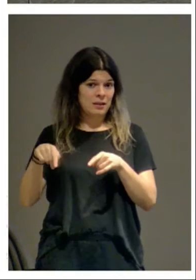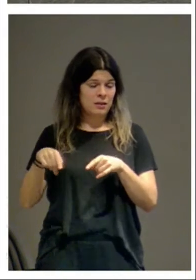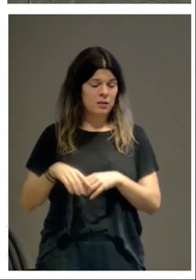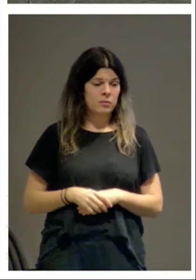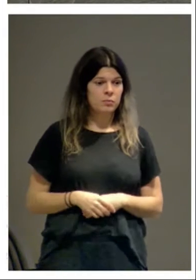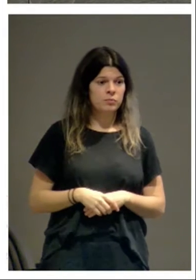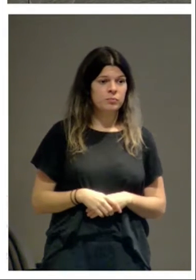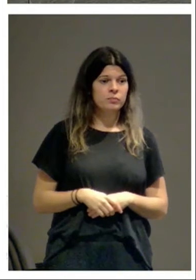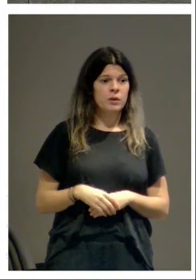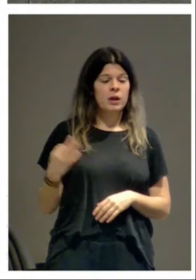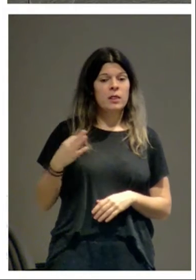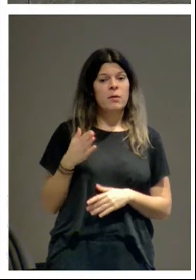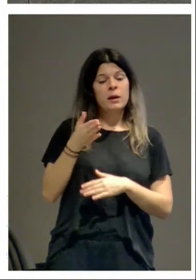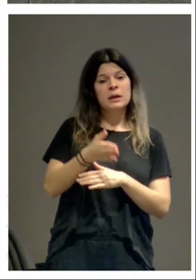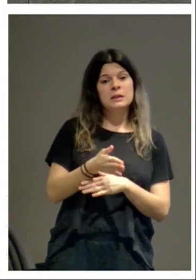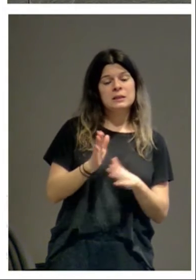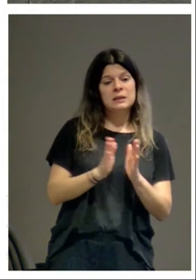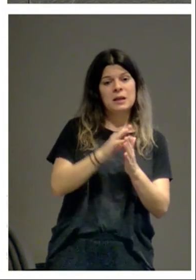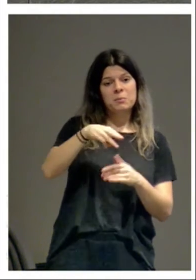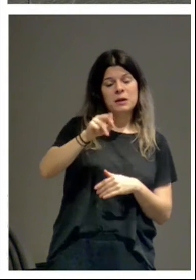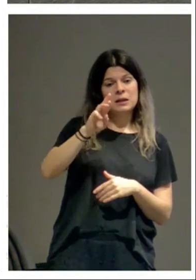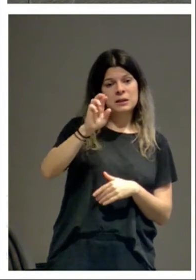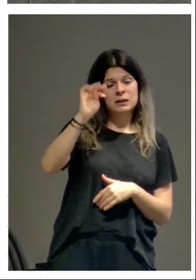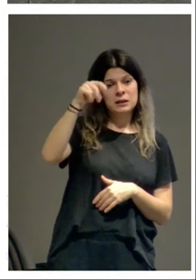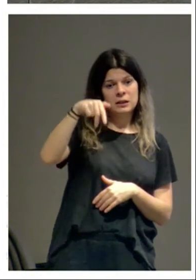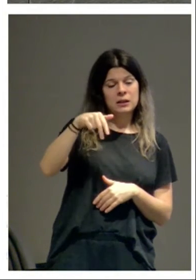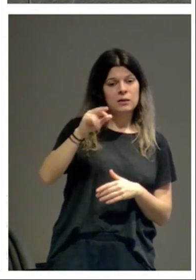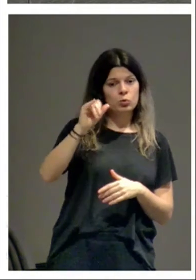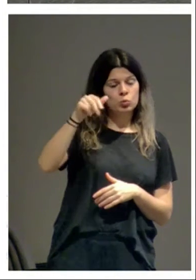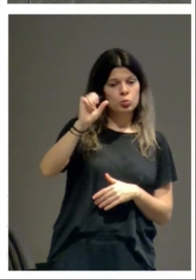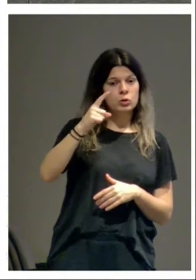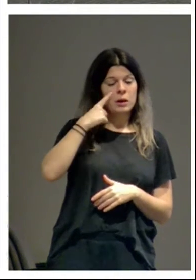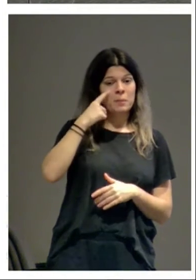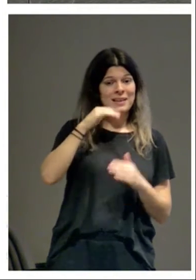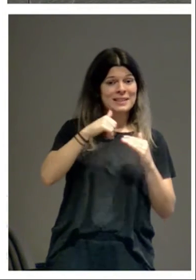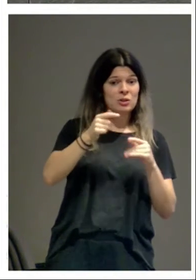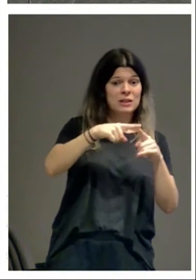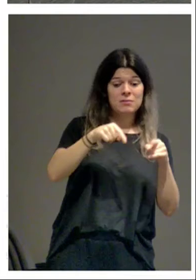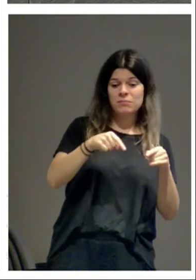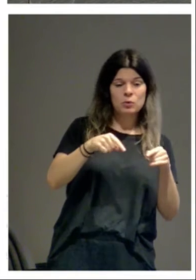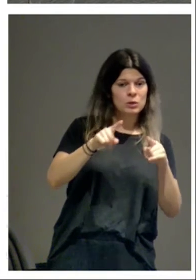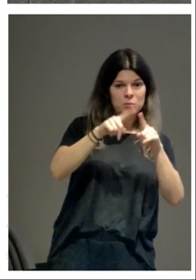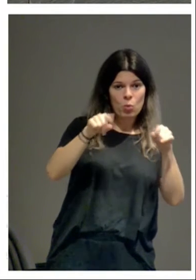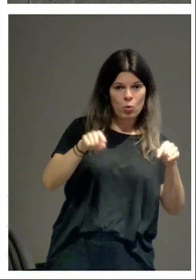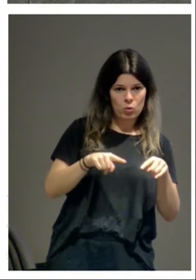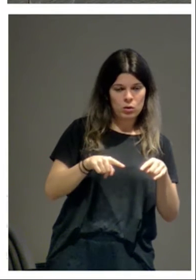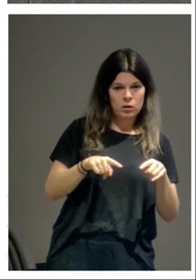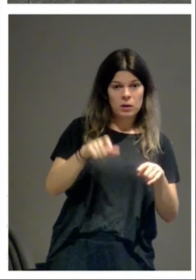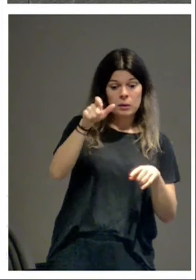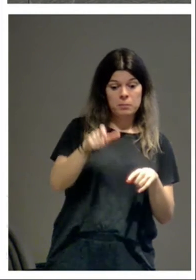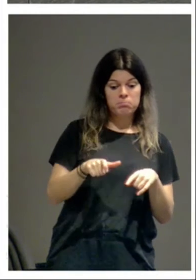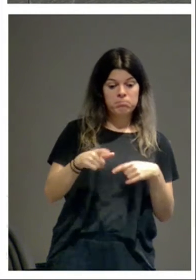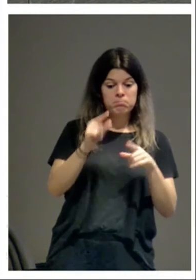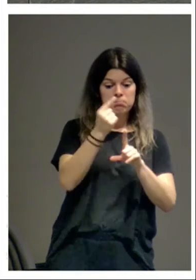Pues no. Habrá que ir a San Martín de Unx y ver que el exterior no es semicircular, que es poligonal. Que quien dibujó la